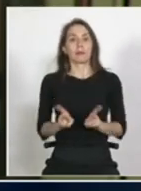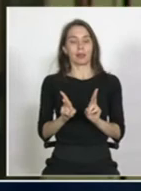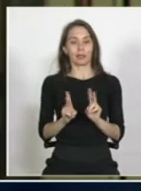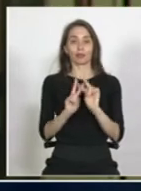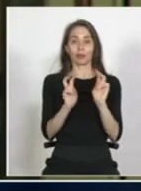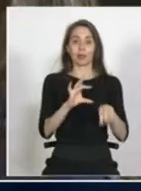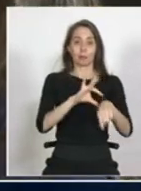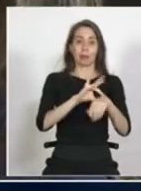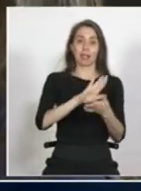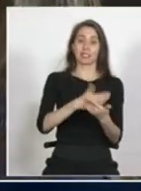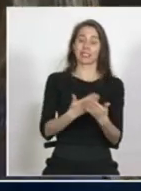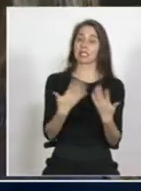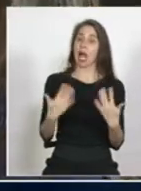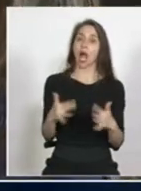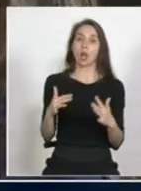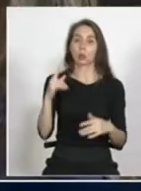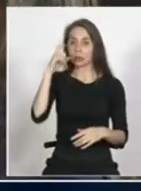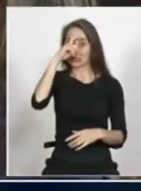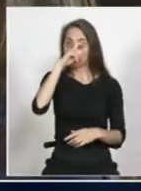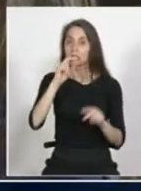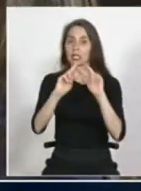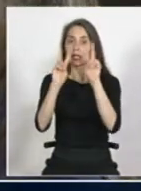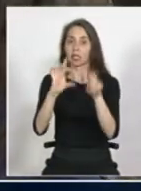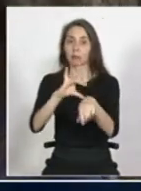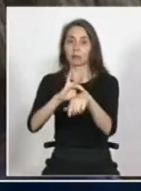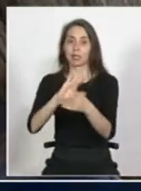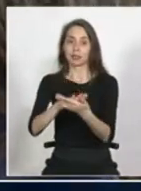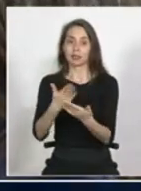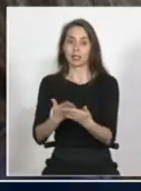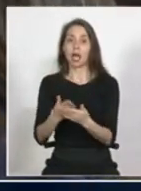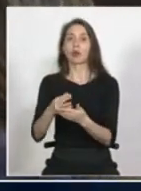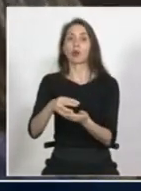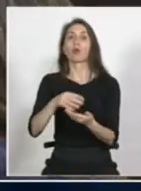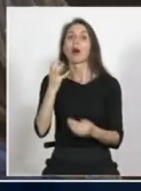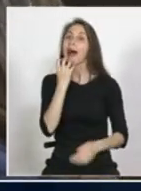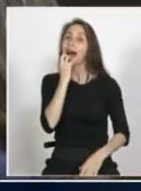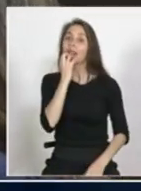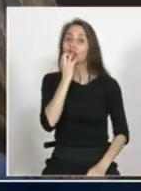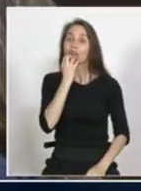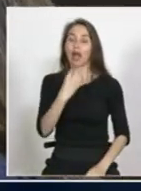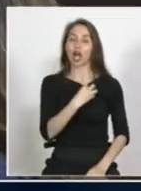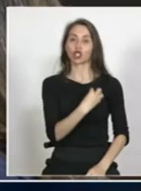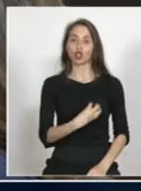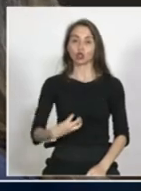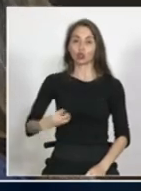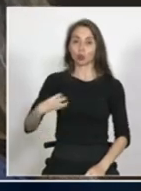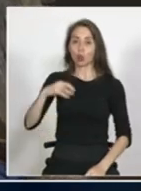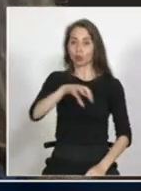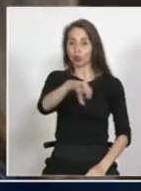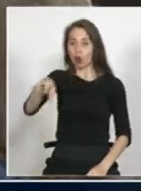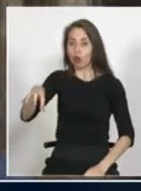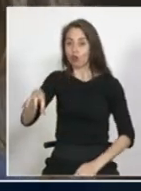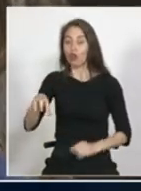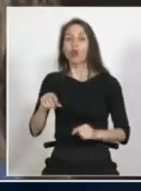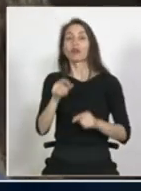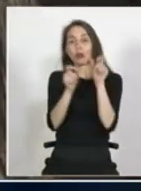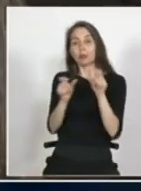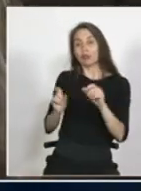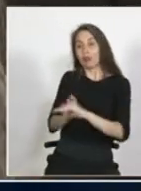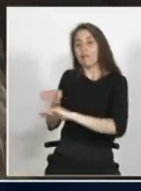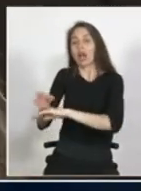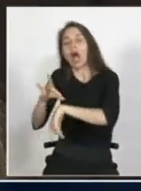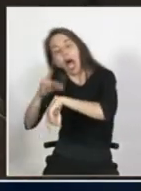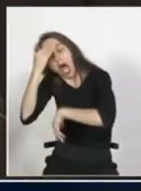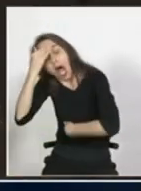en materia de salud es crítico en materia de salud los consultorios en Antofagasta como además salud primaria como primera respuesta me dicen